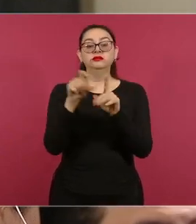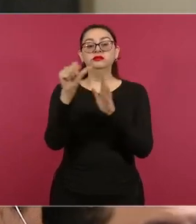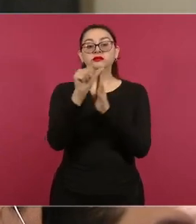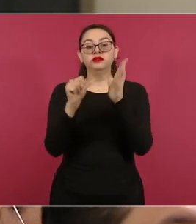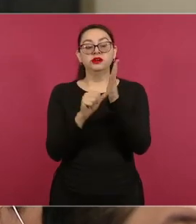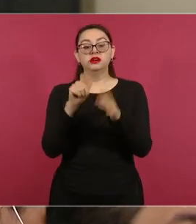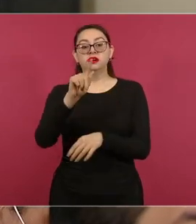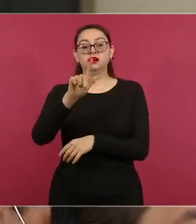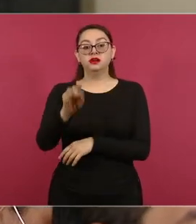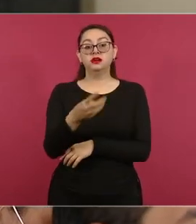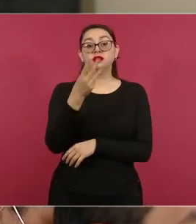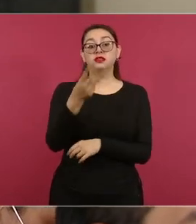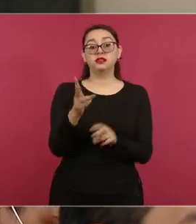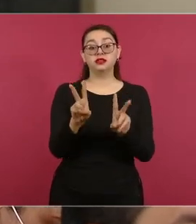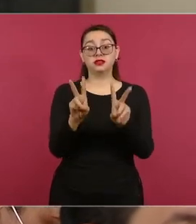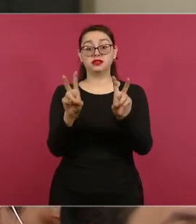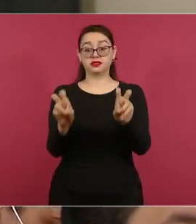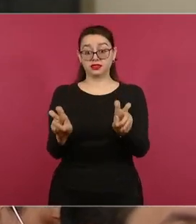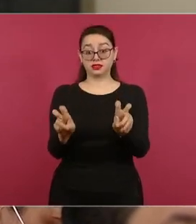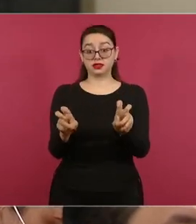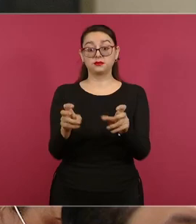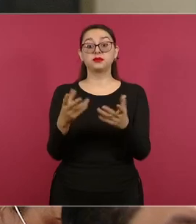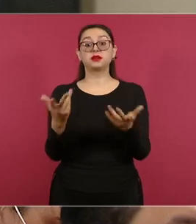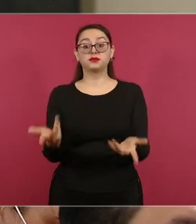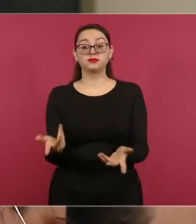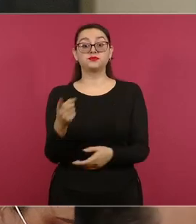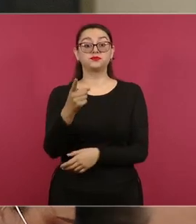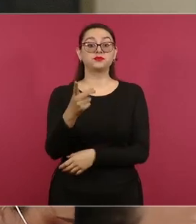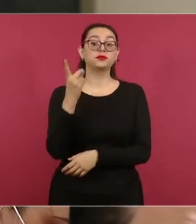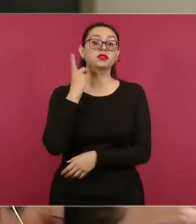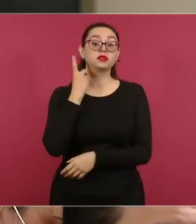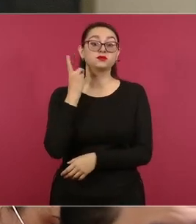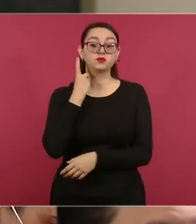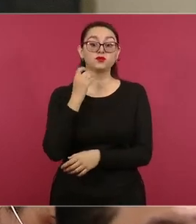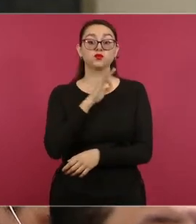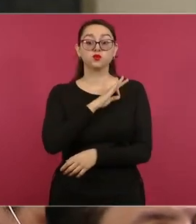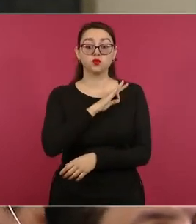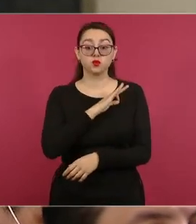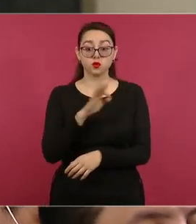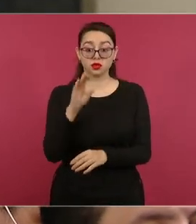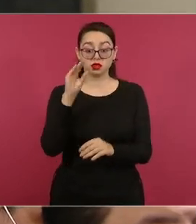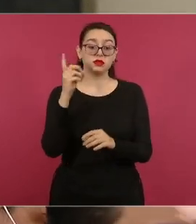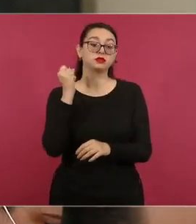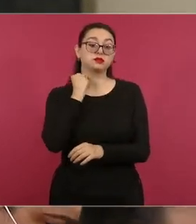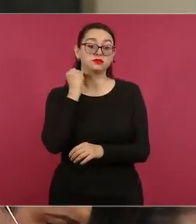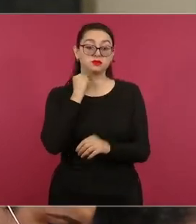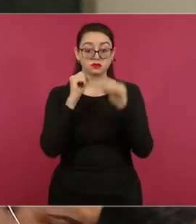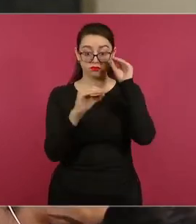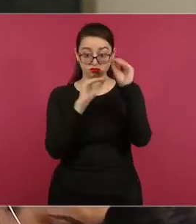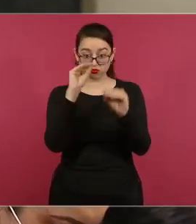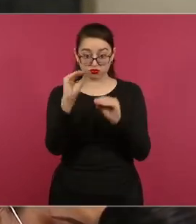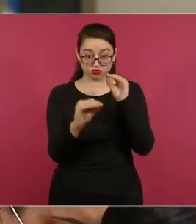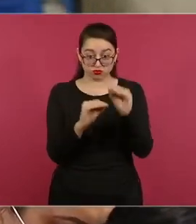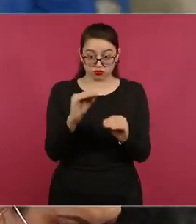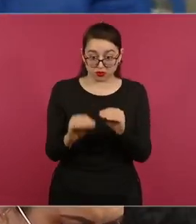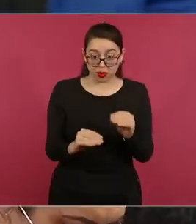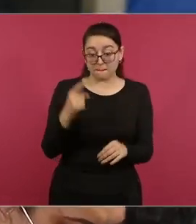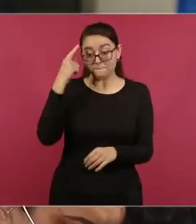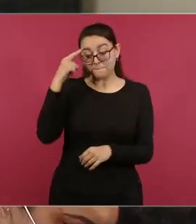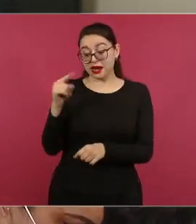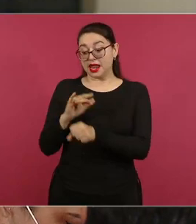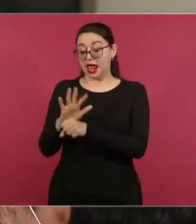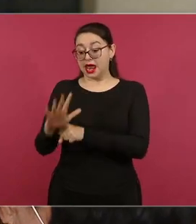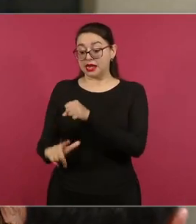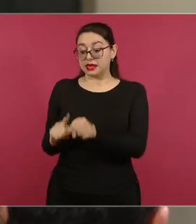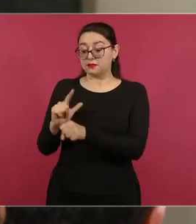73 que consiste en facultar al Congreso a legislar en materia de protección animal. Suficientes estudios avalan que